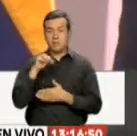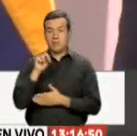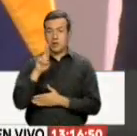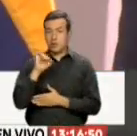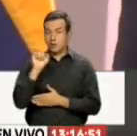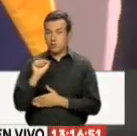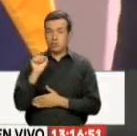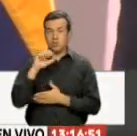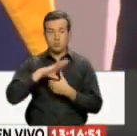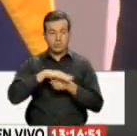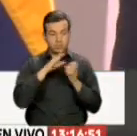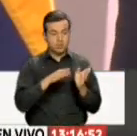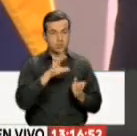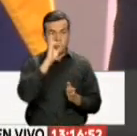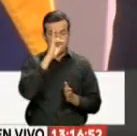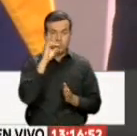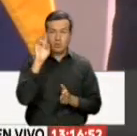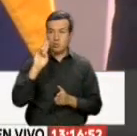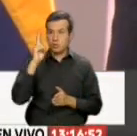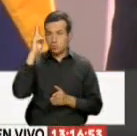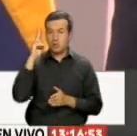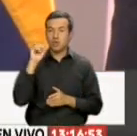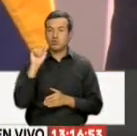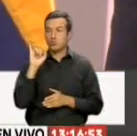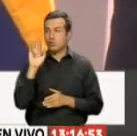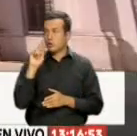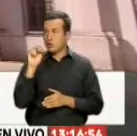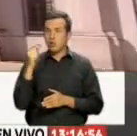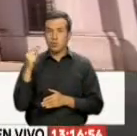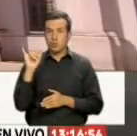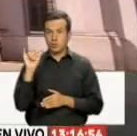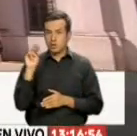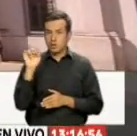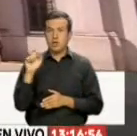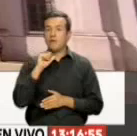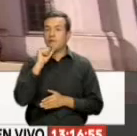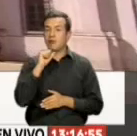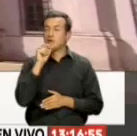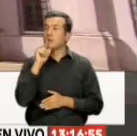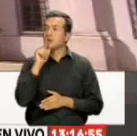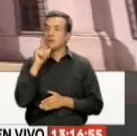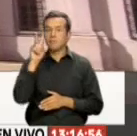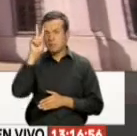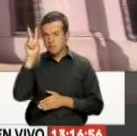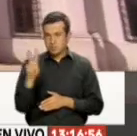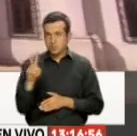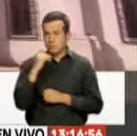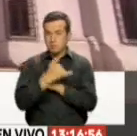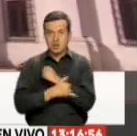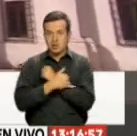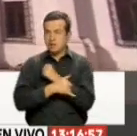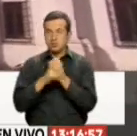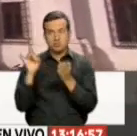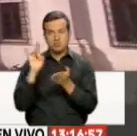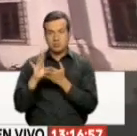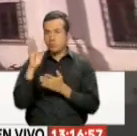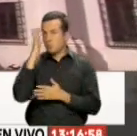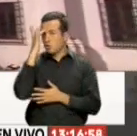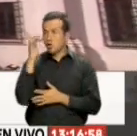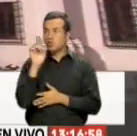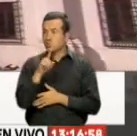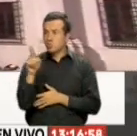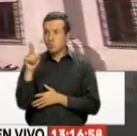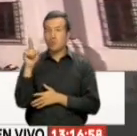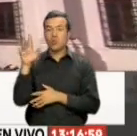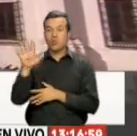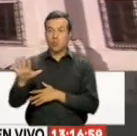Junto a los diplomáticos de Bolivia, Uruguay, Surinam y Guyana El gran ausente fue Venezuela País excluido, según el presidente Piñera Por no